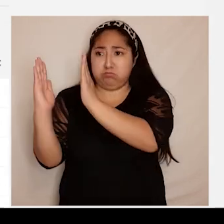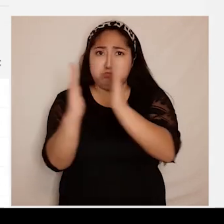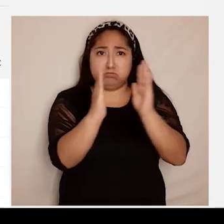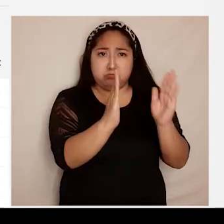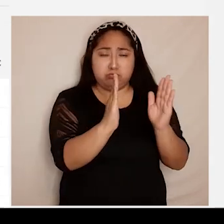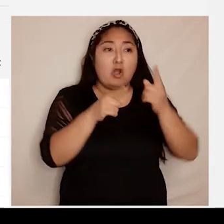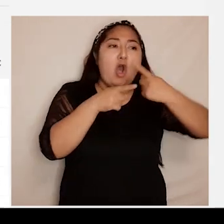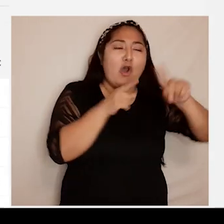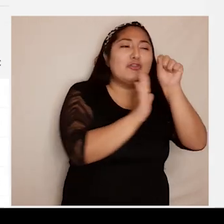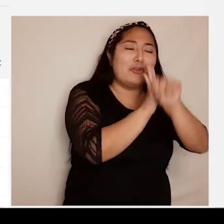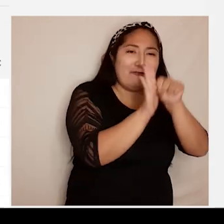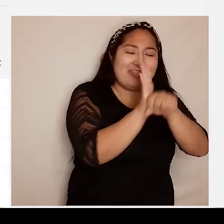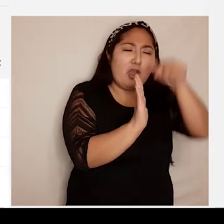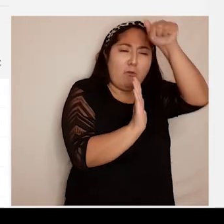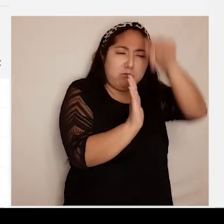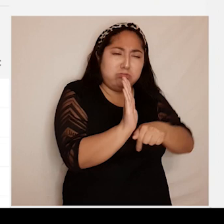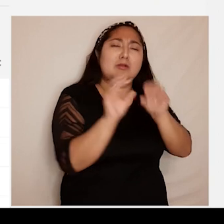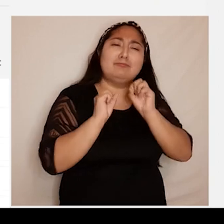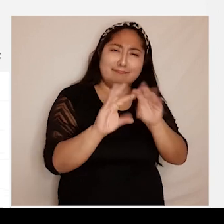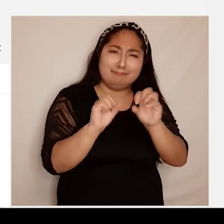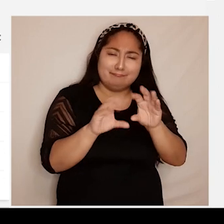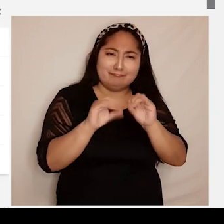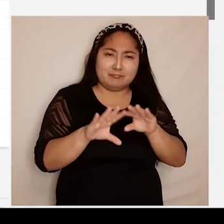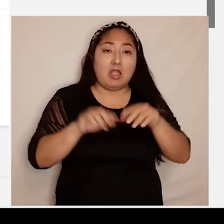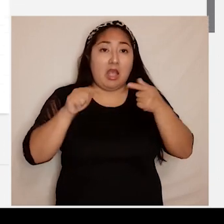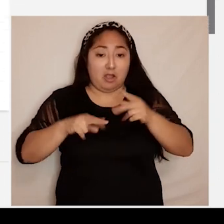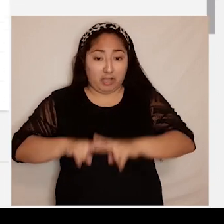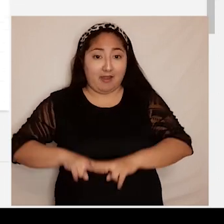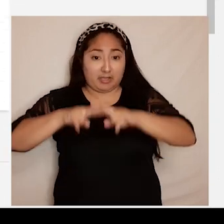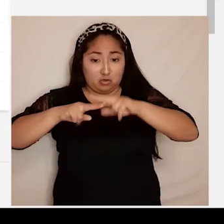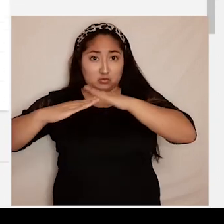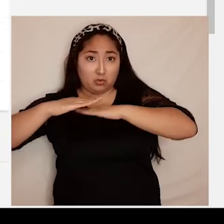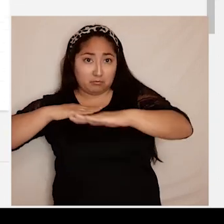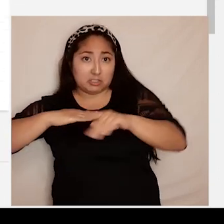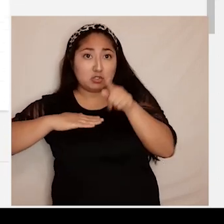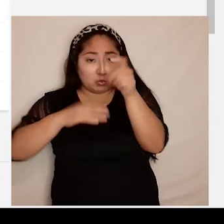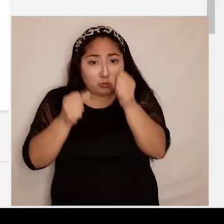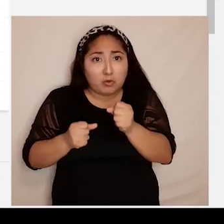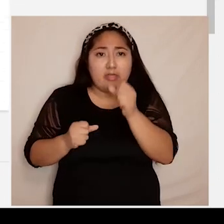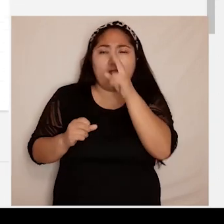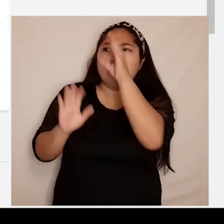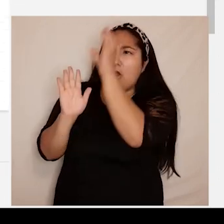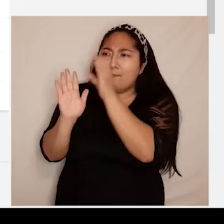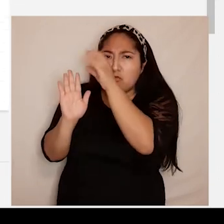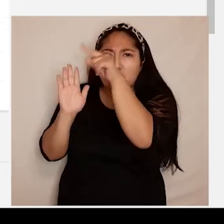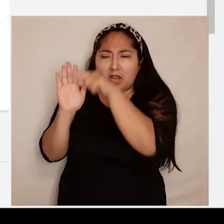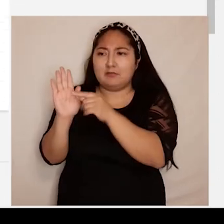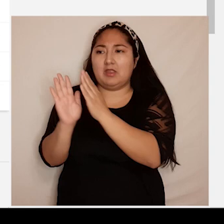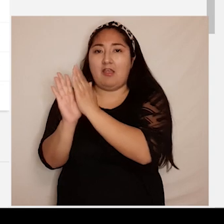otro video tutorial. Si es un recurso impreso, puedes ver la biblioteca en la cual se encuentra disponible y su estado.